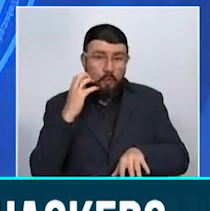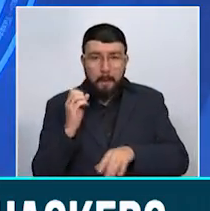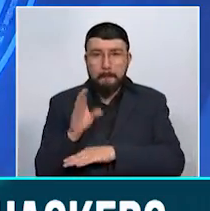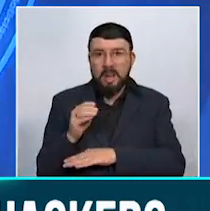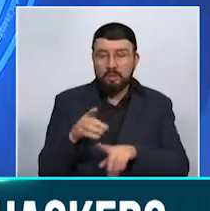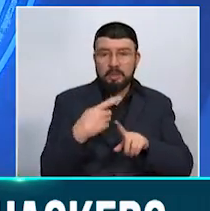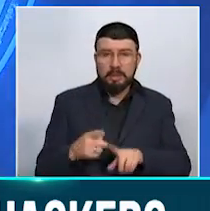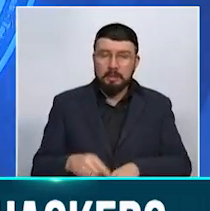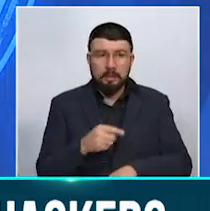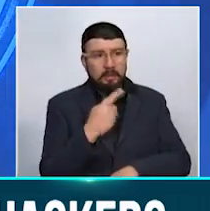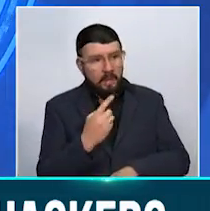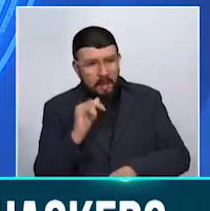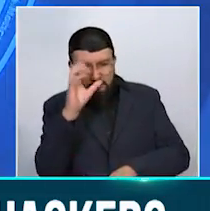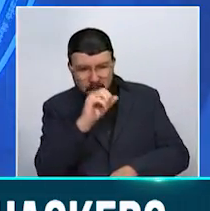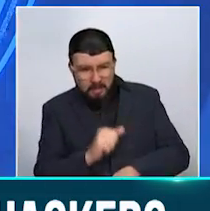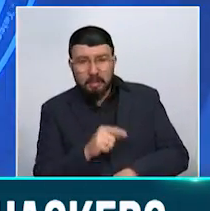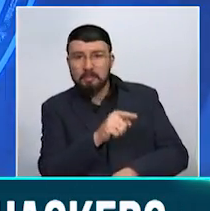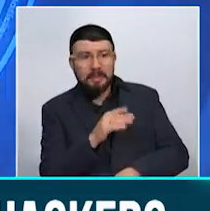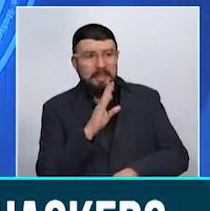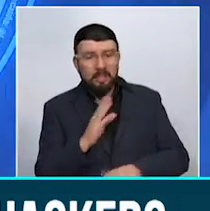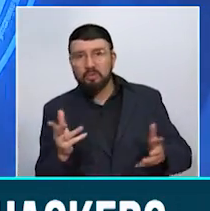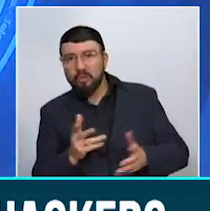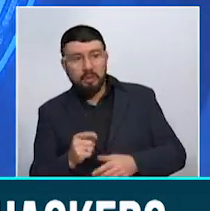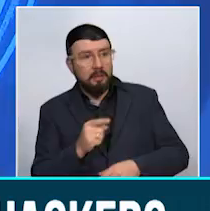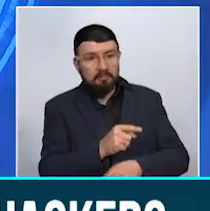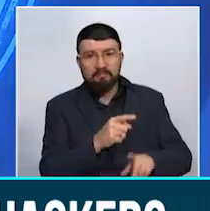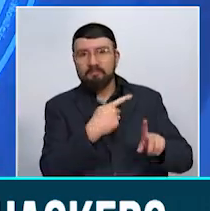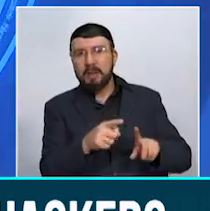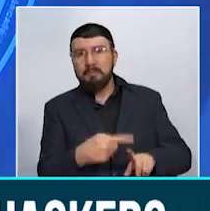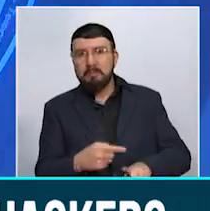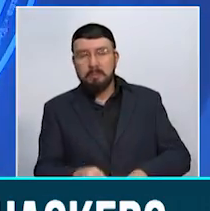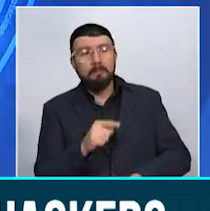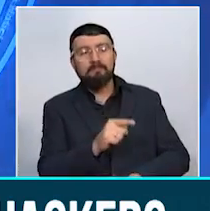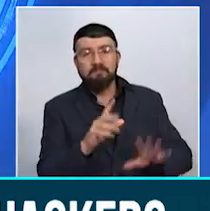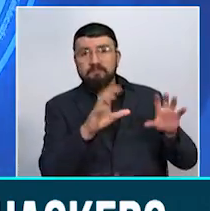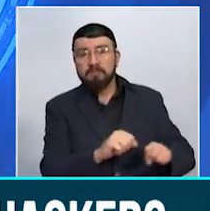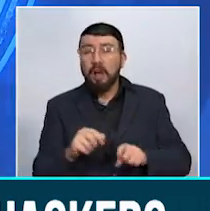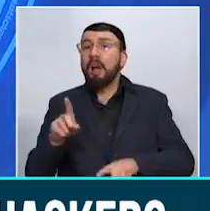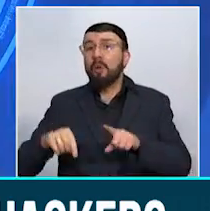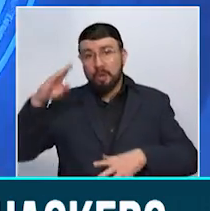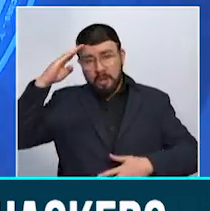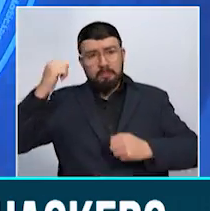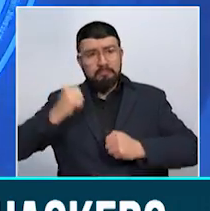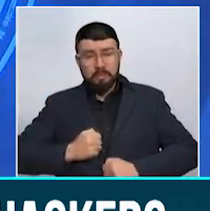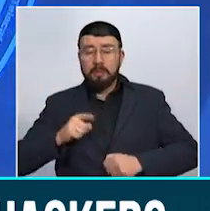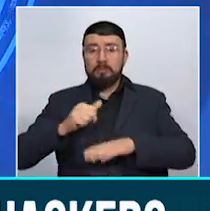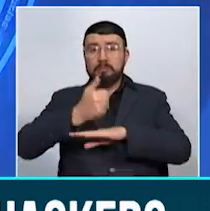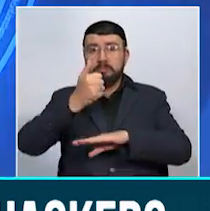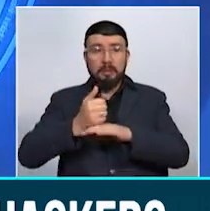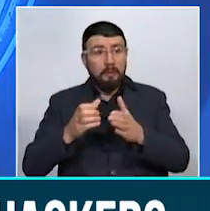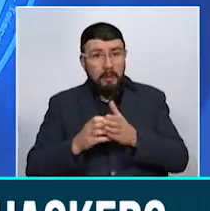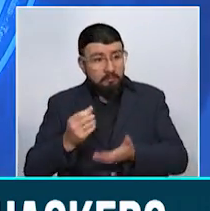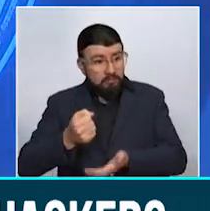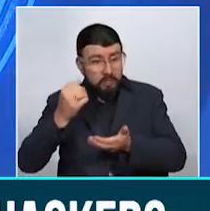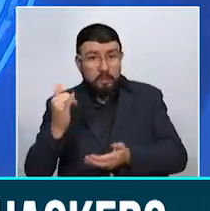identificó a funcionarios de los bancos donde fueron hackeadas las cuentas de altos oficiales del Ejército y ejecutivos de la Bolsa de Valores de